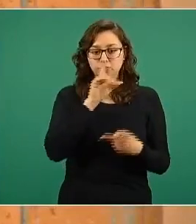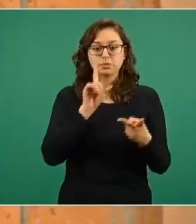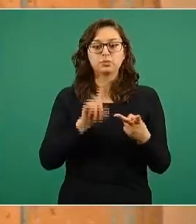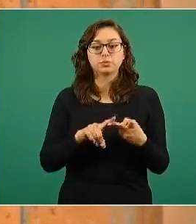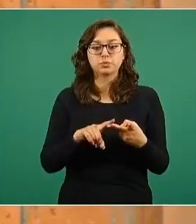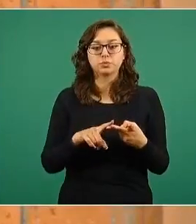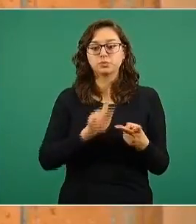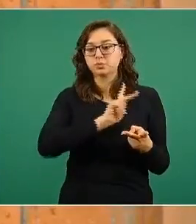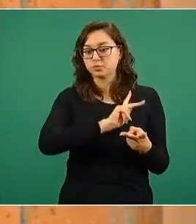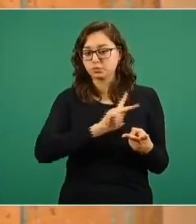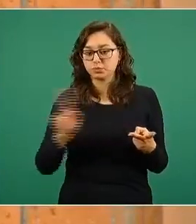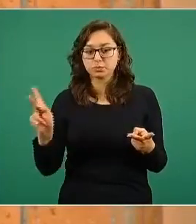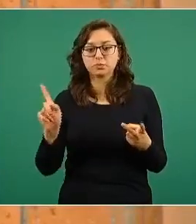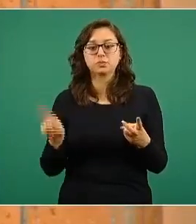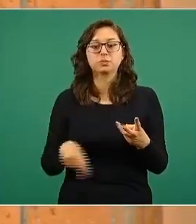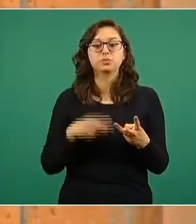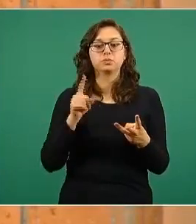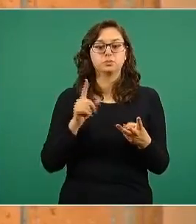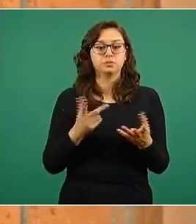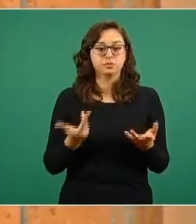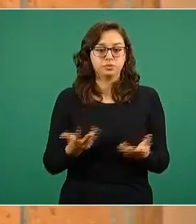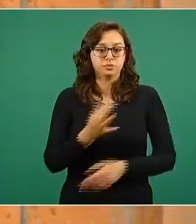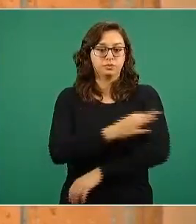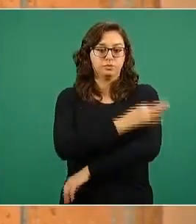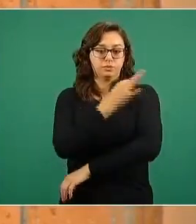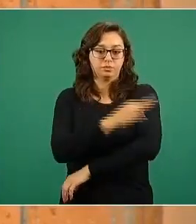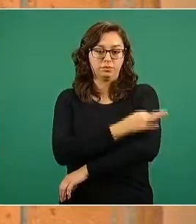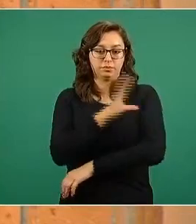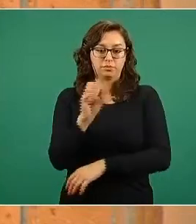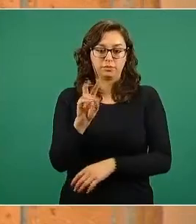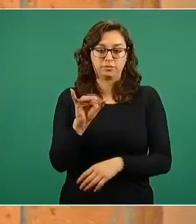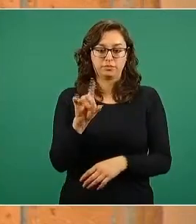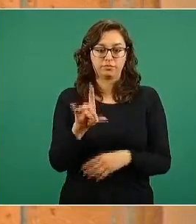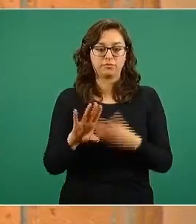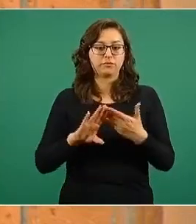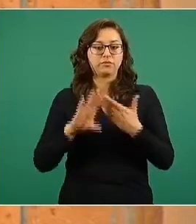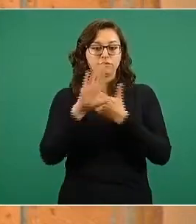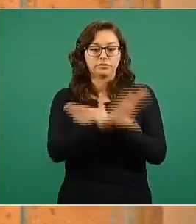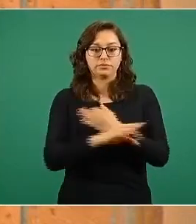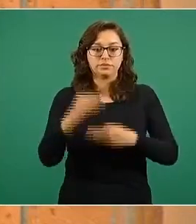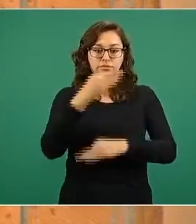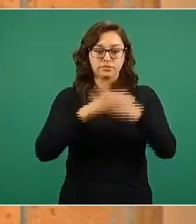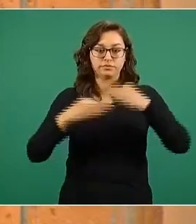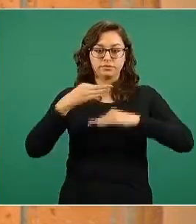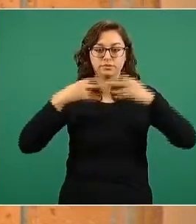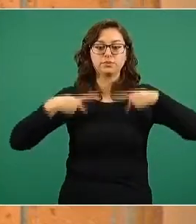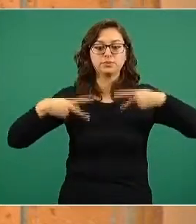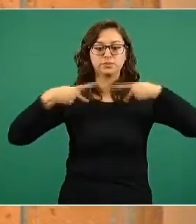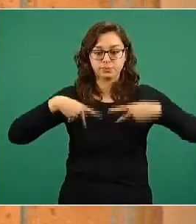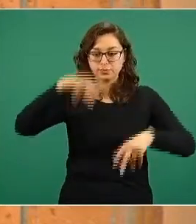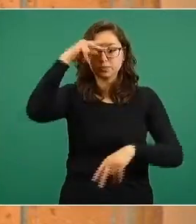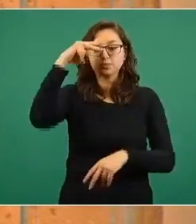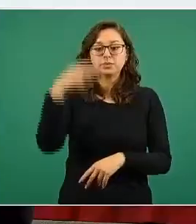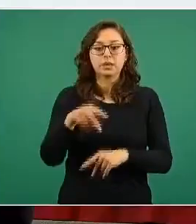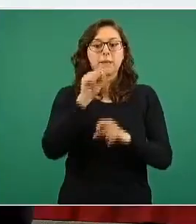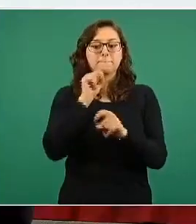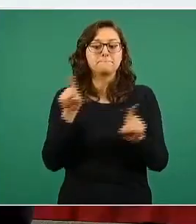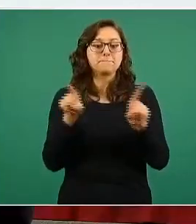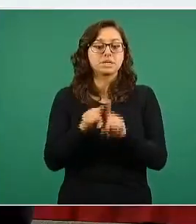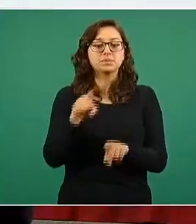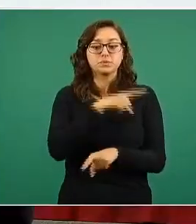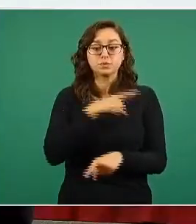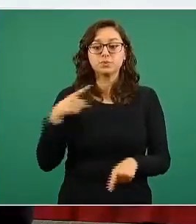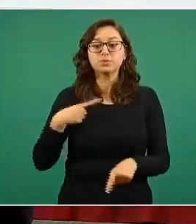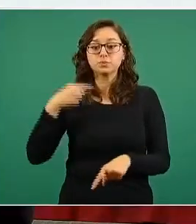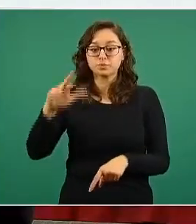universal con las vacunas contra COVID, toda la población mexicana. Y recordamos también, para que